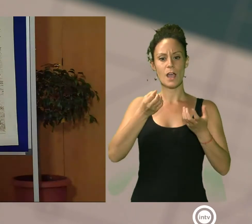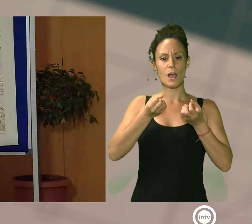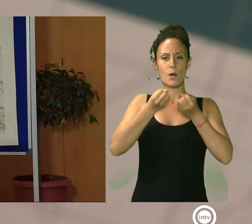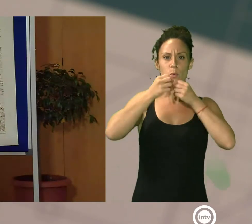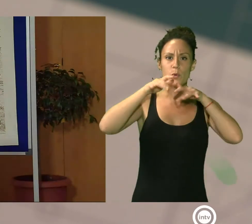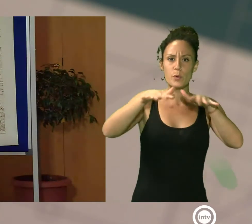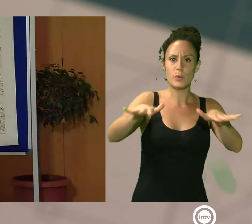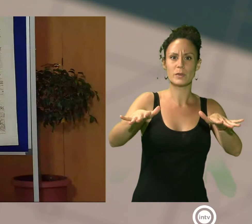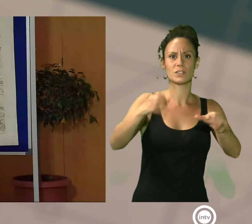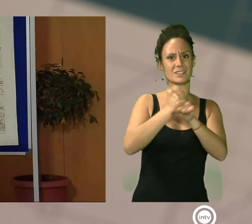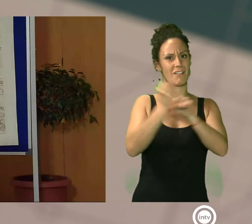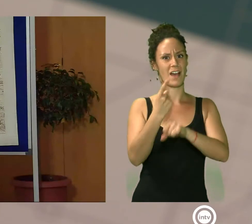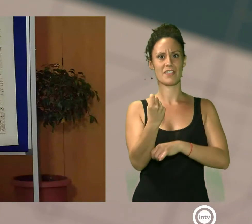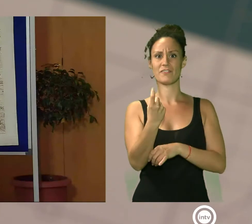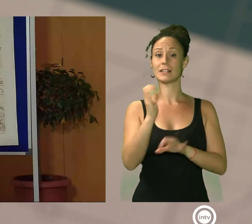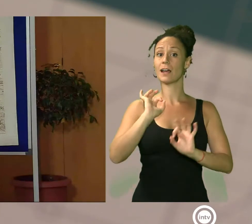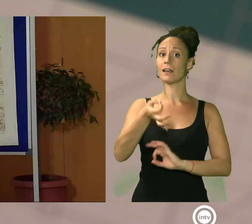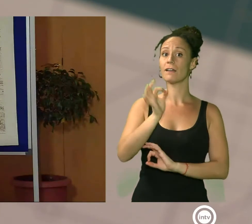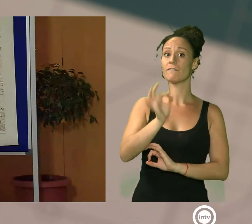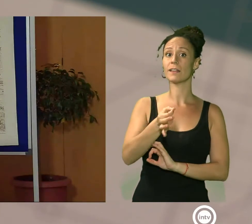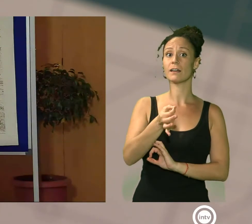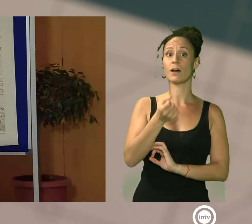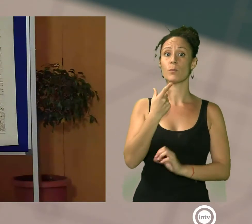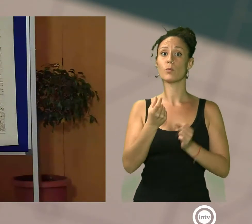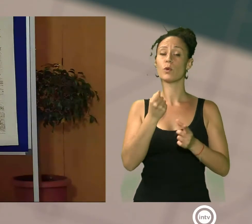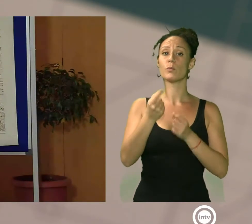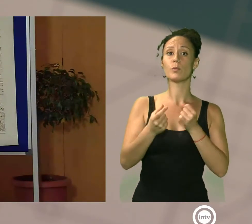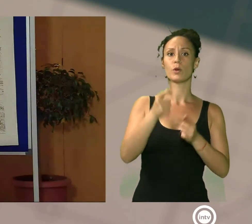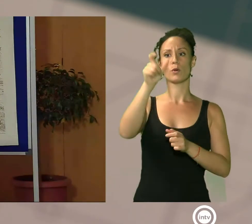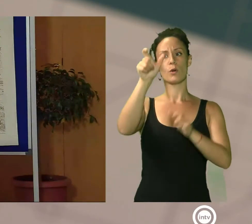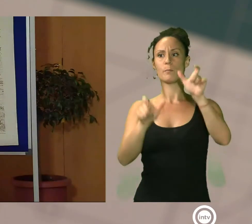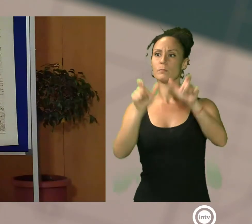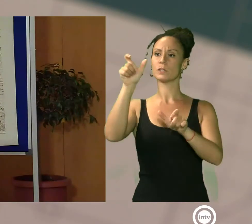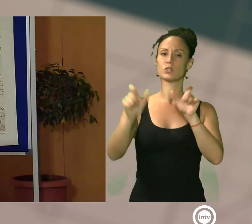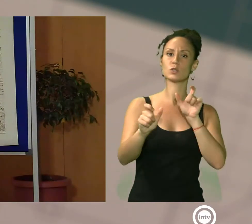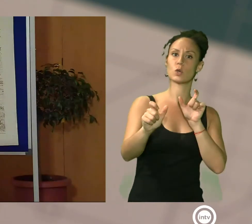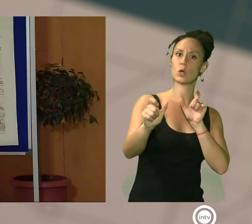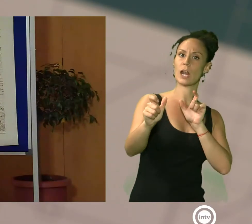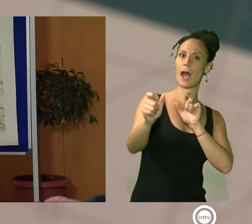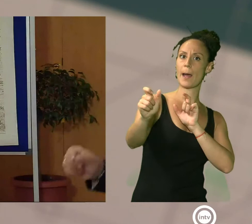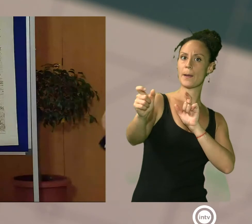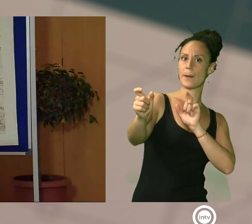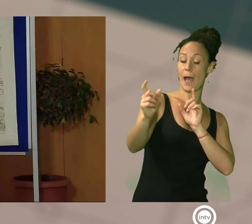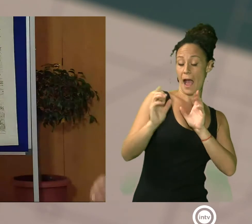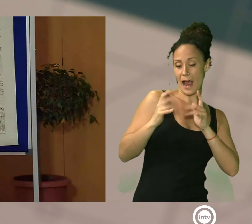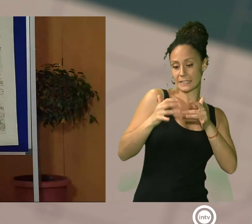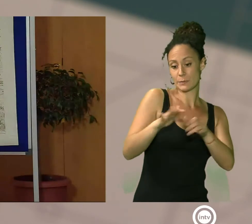que cada vez se acercan más, son más los que se acercan a nuestro archivo municipal, pero falta acometer quizás